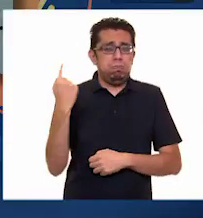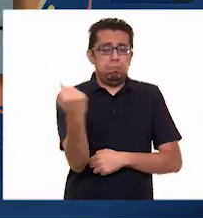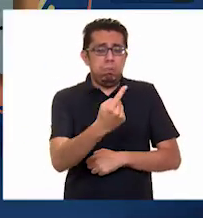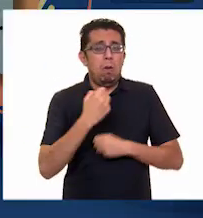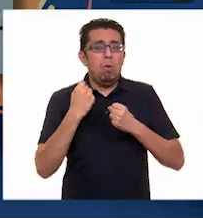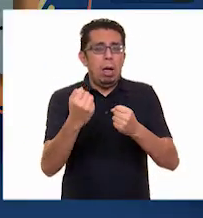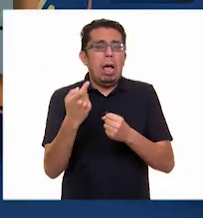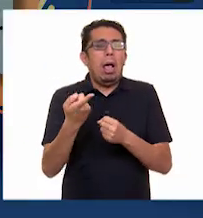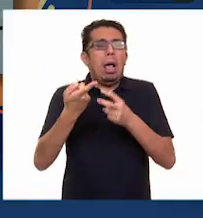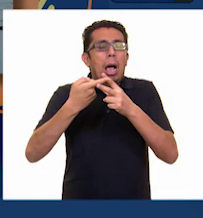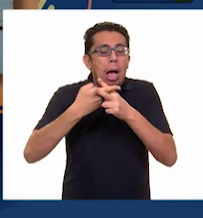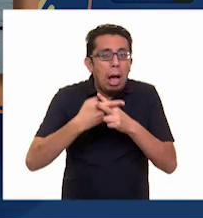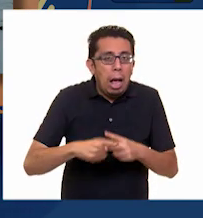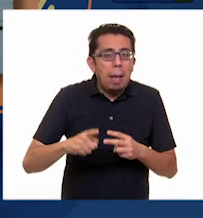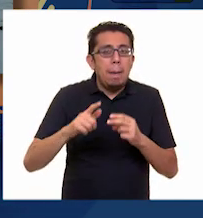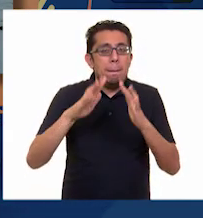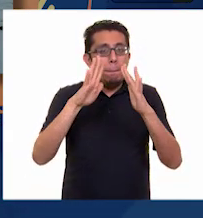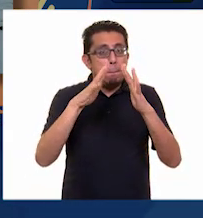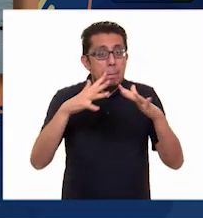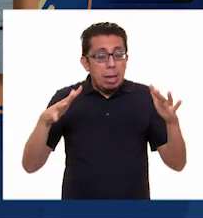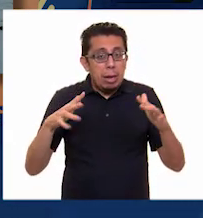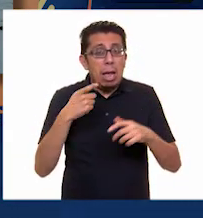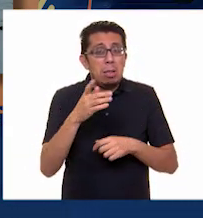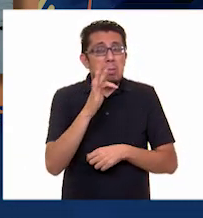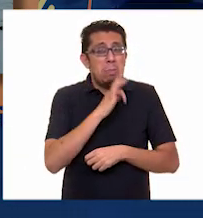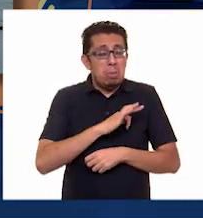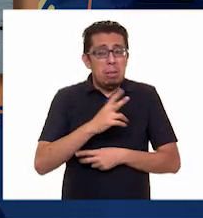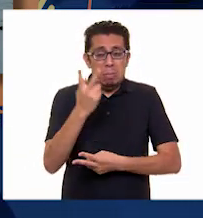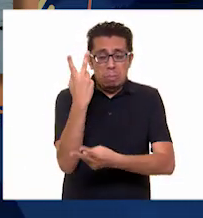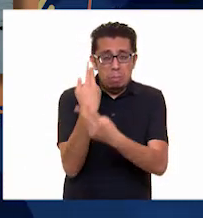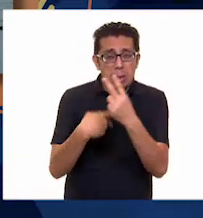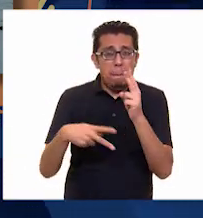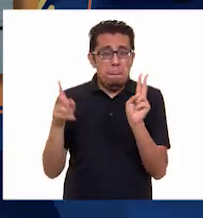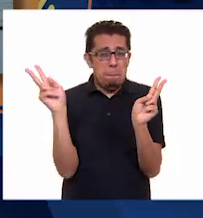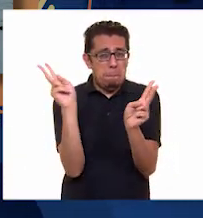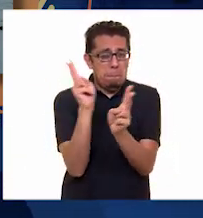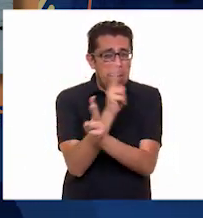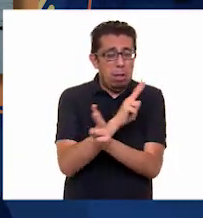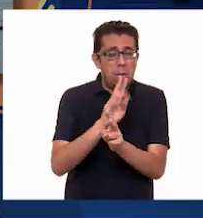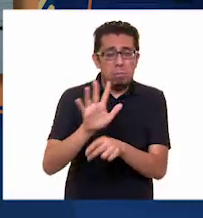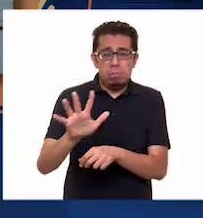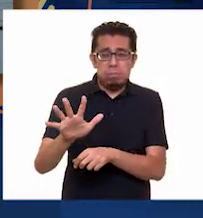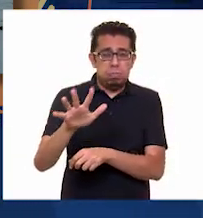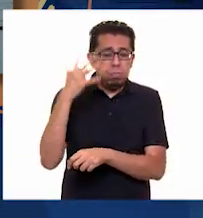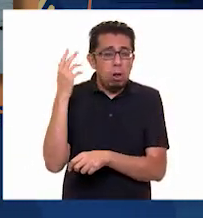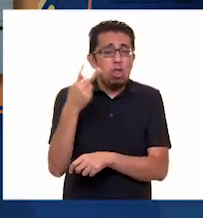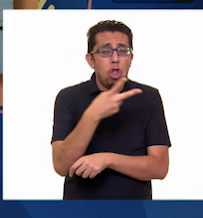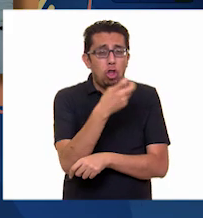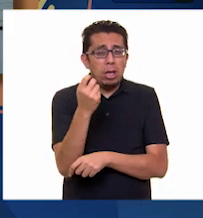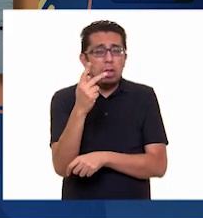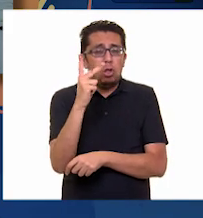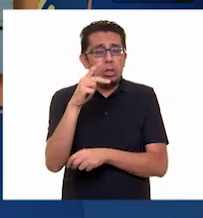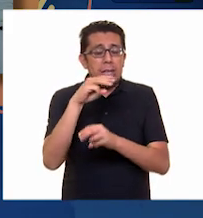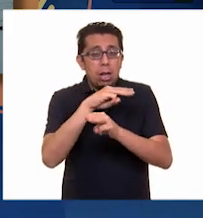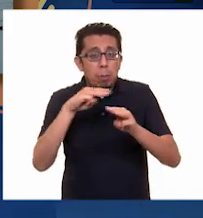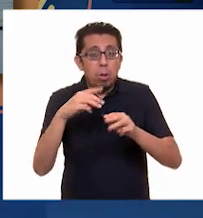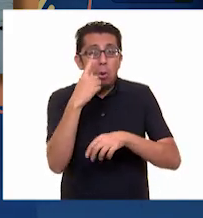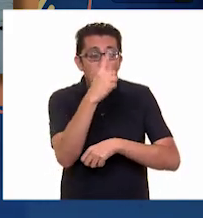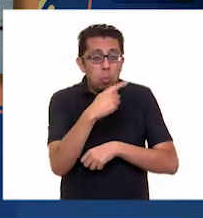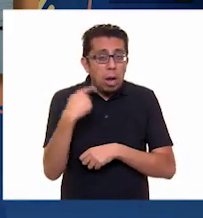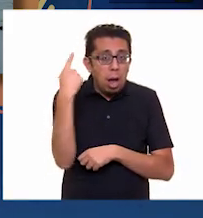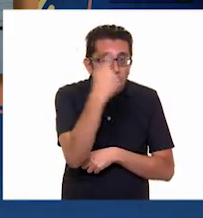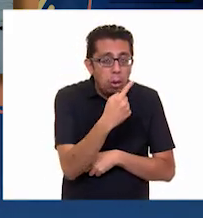en el mar y que pueden llegar a provocar vientos con una velocidad superior a los 200 kilómetros por hora. Cuando la